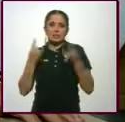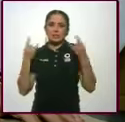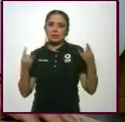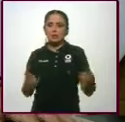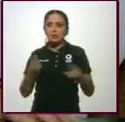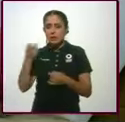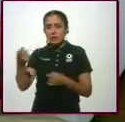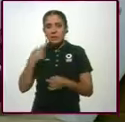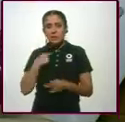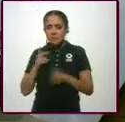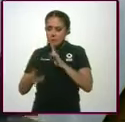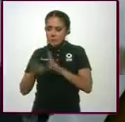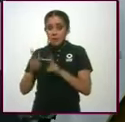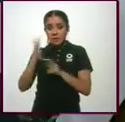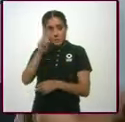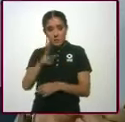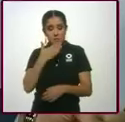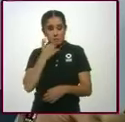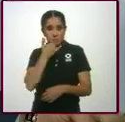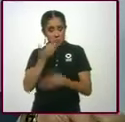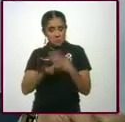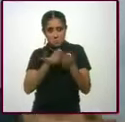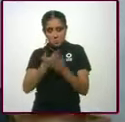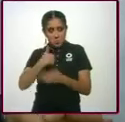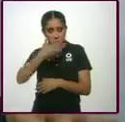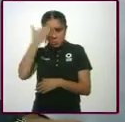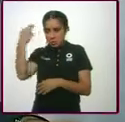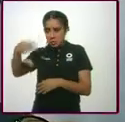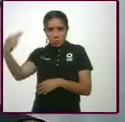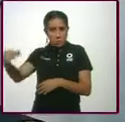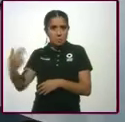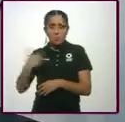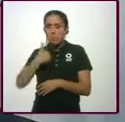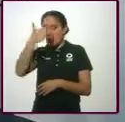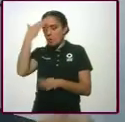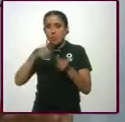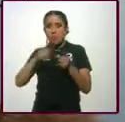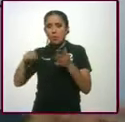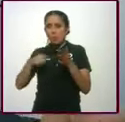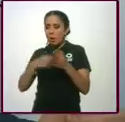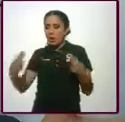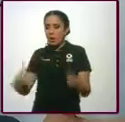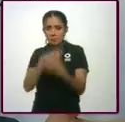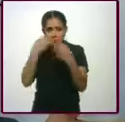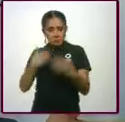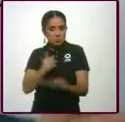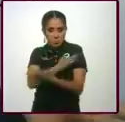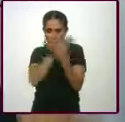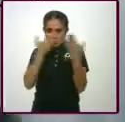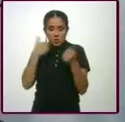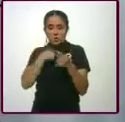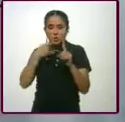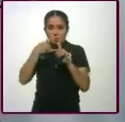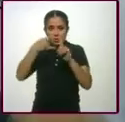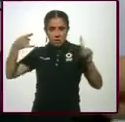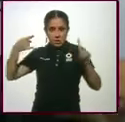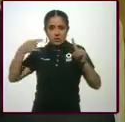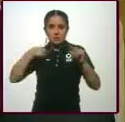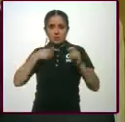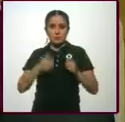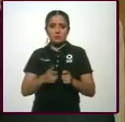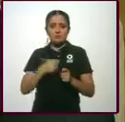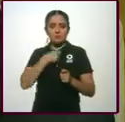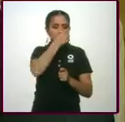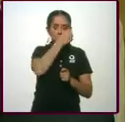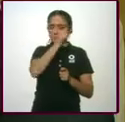platicó. Yo no sé ni sus nombres, no sé ni de dónde son. A la hora de que yo les entregaba los cheques, yo los volteaba y se los